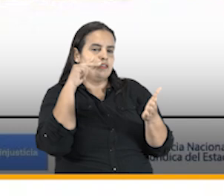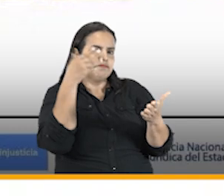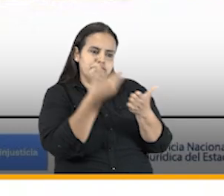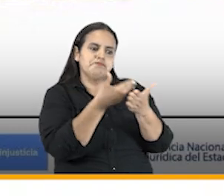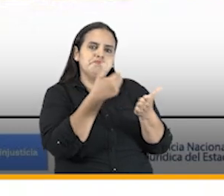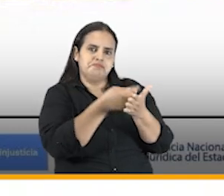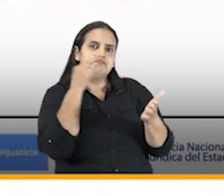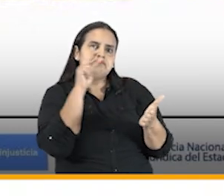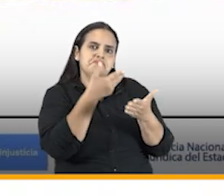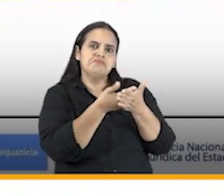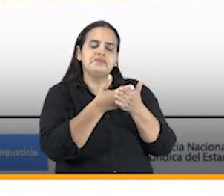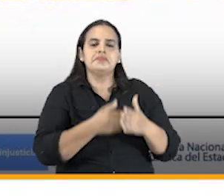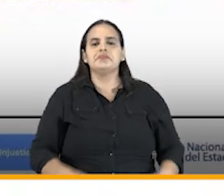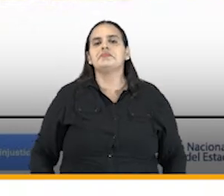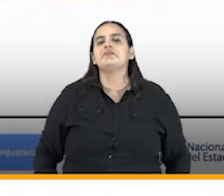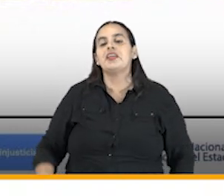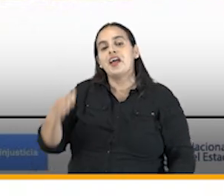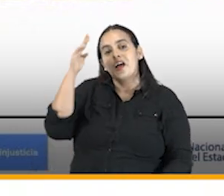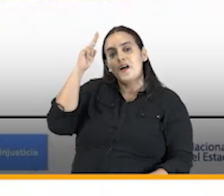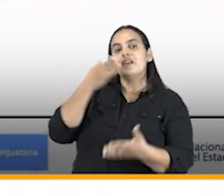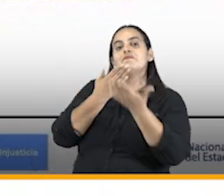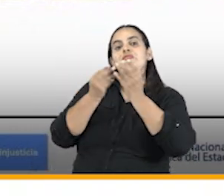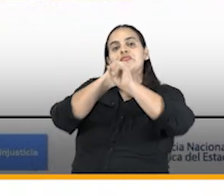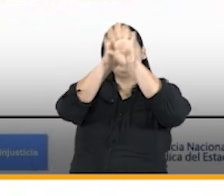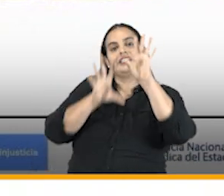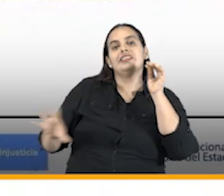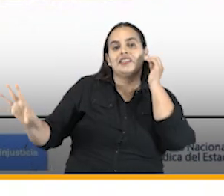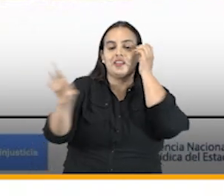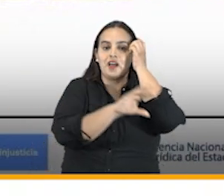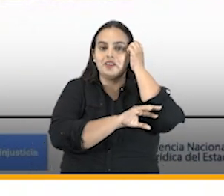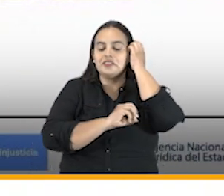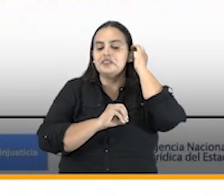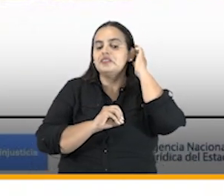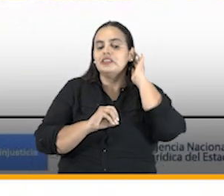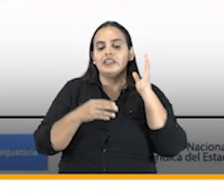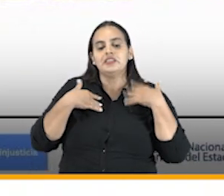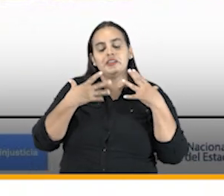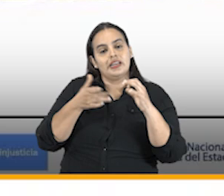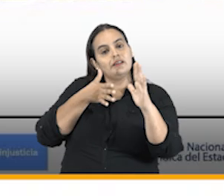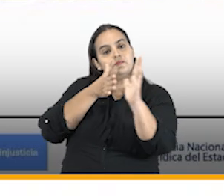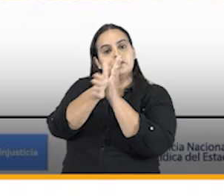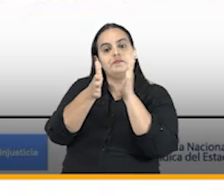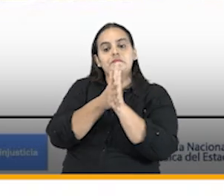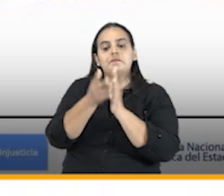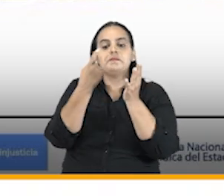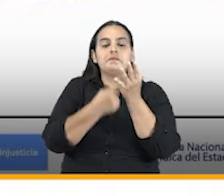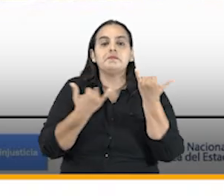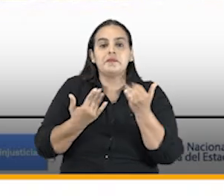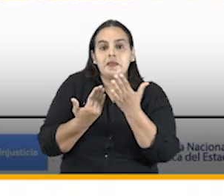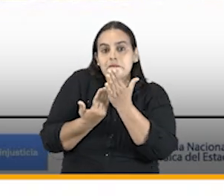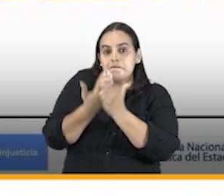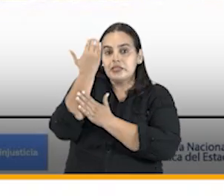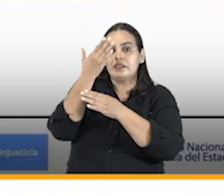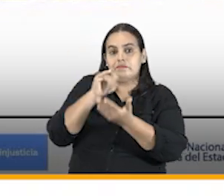Hola buenos días a todos queríamos contarles que desde el inicio de esta administración hemos enfocado mucho